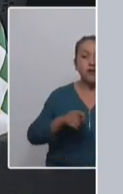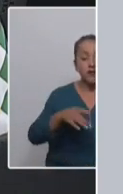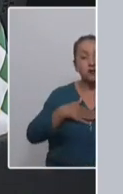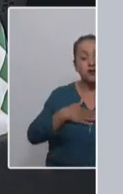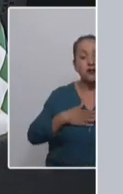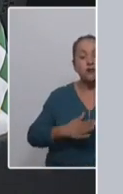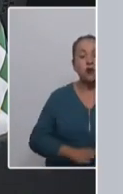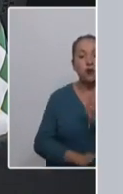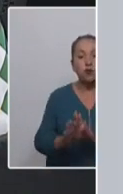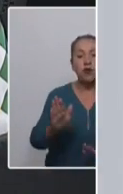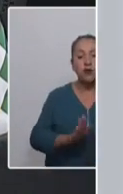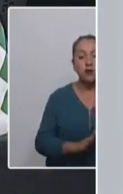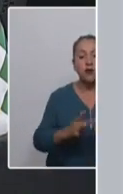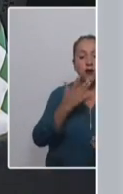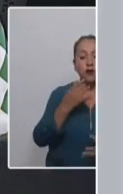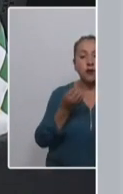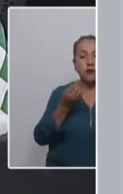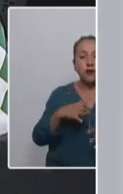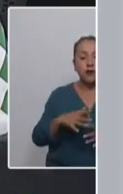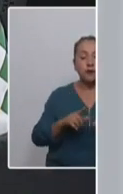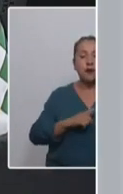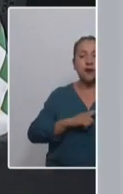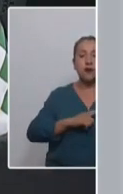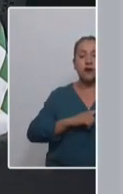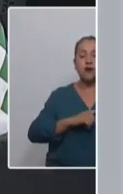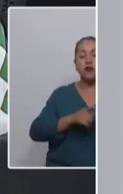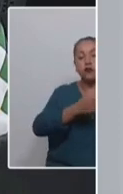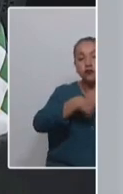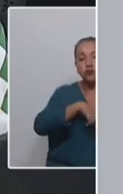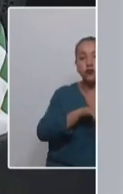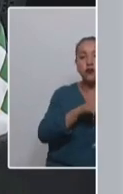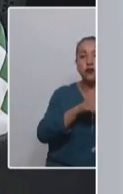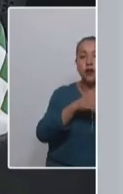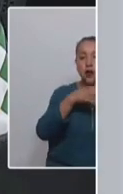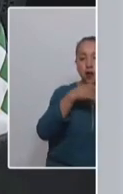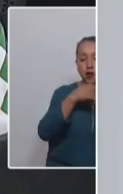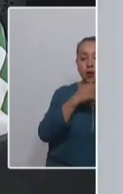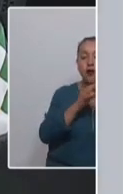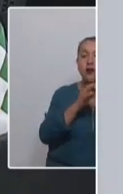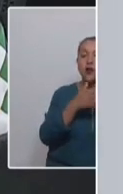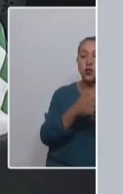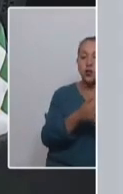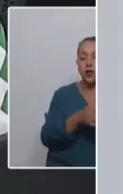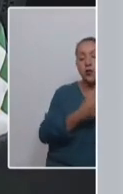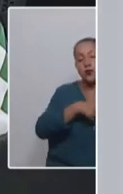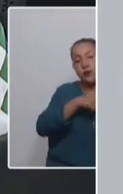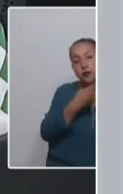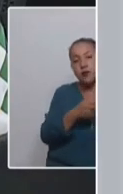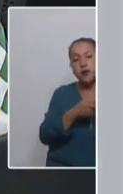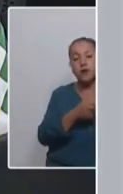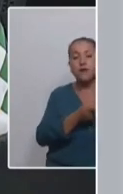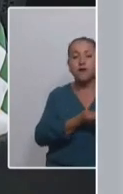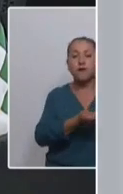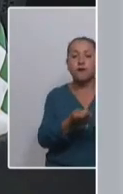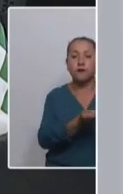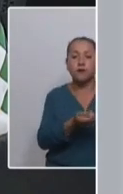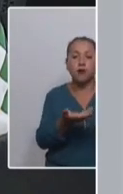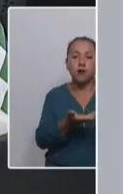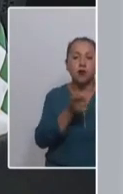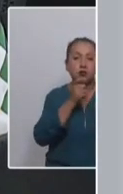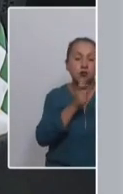detalle de ellas para que pasen a este texto constitucional. ¿Cuáles creo yo que tienen mayor chance de